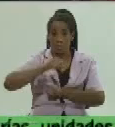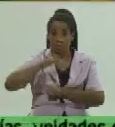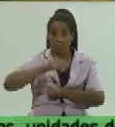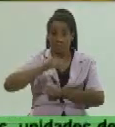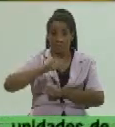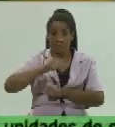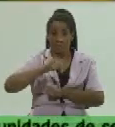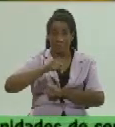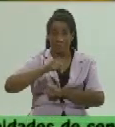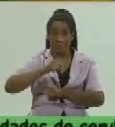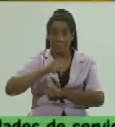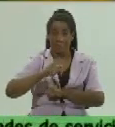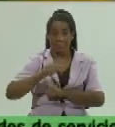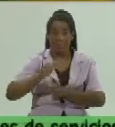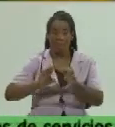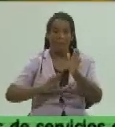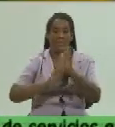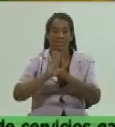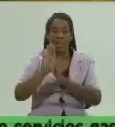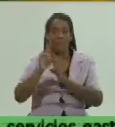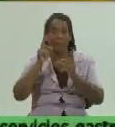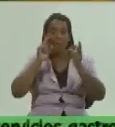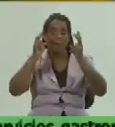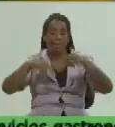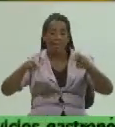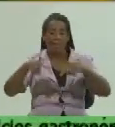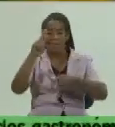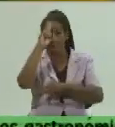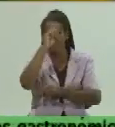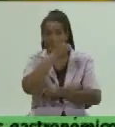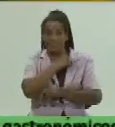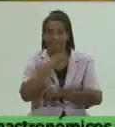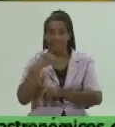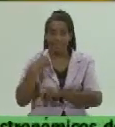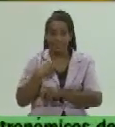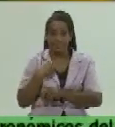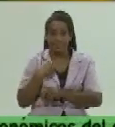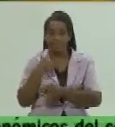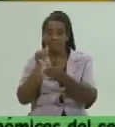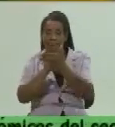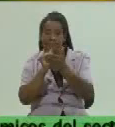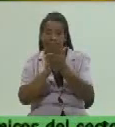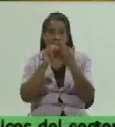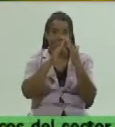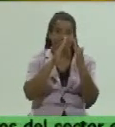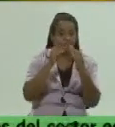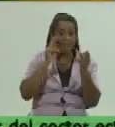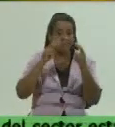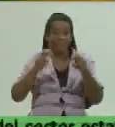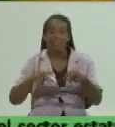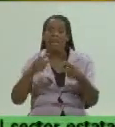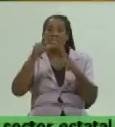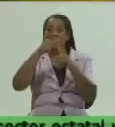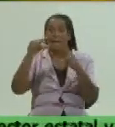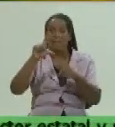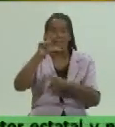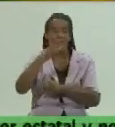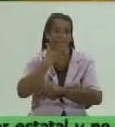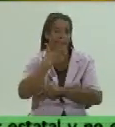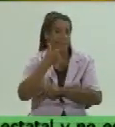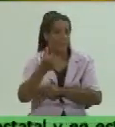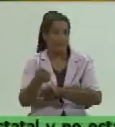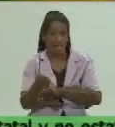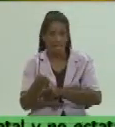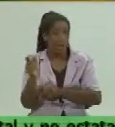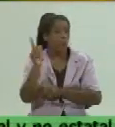se ha estado avanzando en las pesquisas yo creo que en ese sentido todo lo que tiene que ver con el tema de la calidad no solamente en lo que le compete a